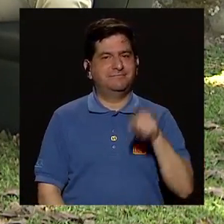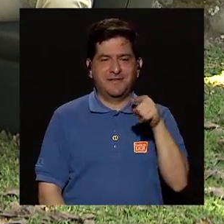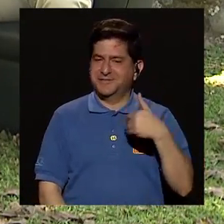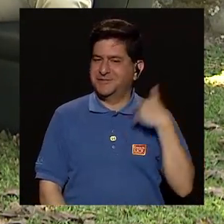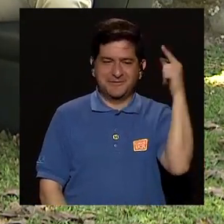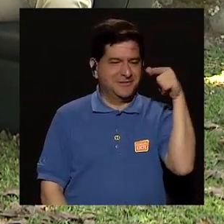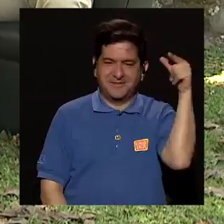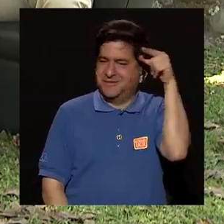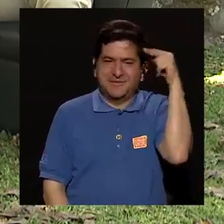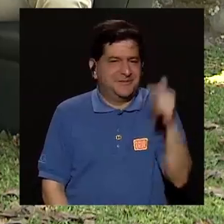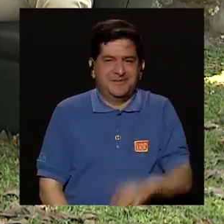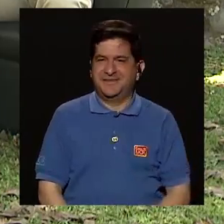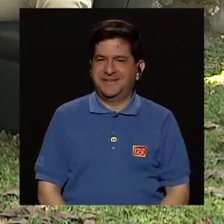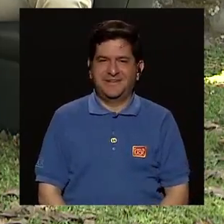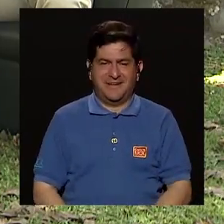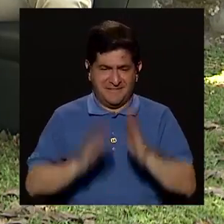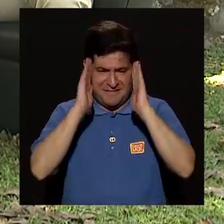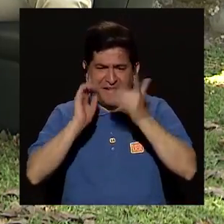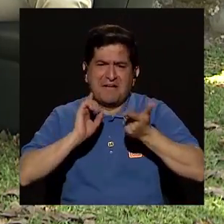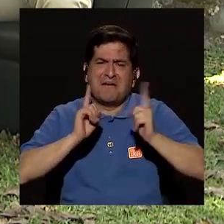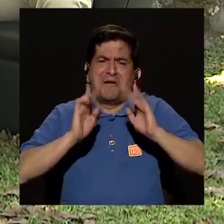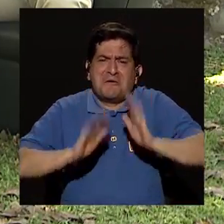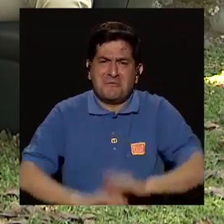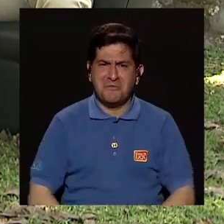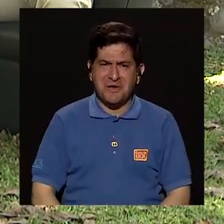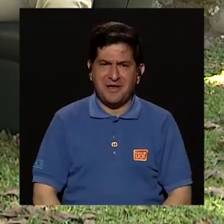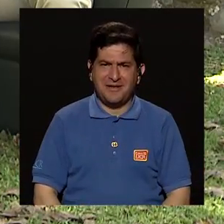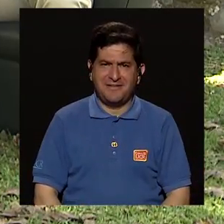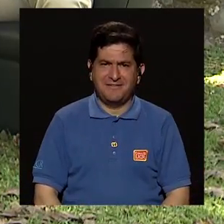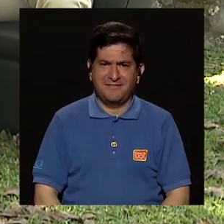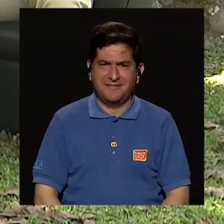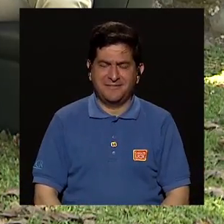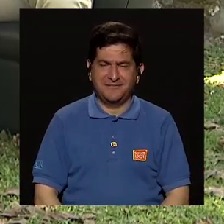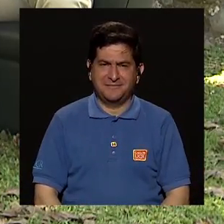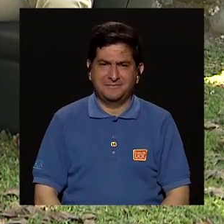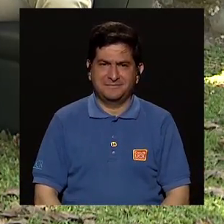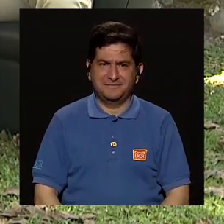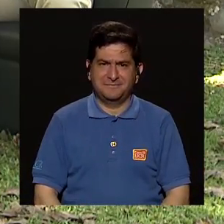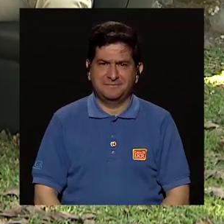eso no tiene ninguna lógica entonces qué caso le voy a hacer qué caso tiene